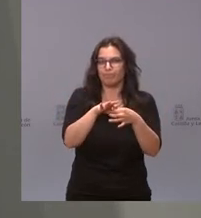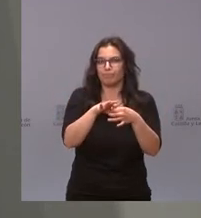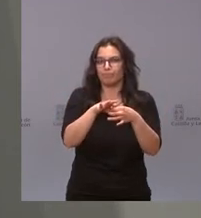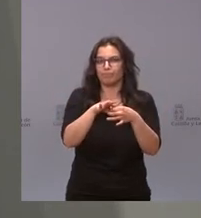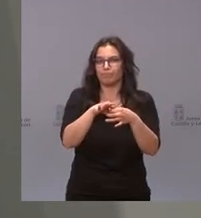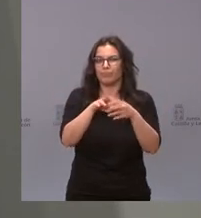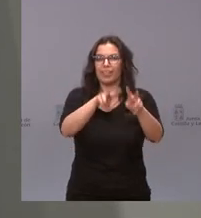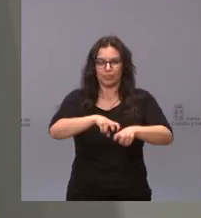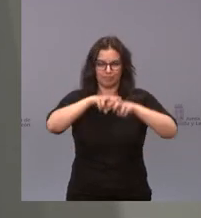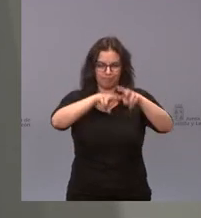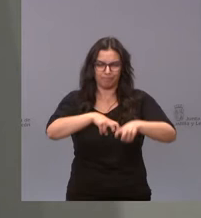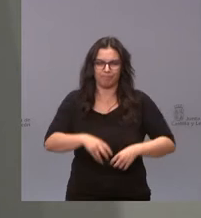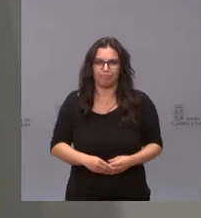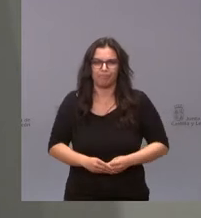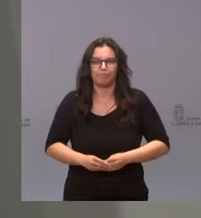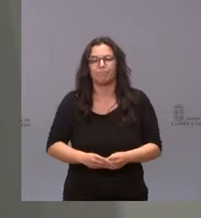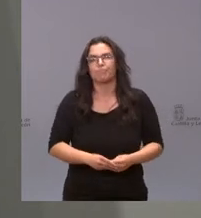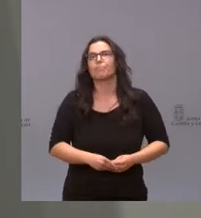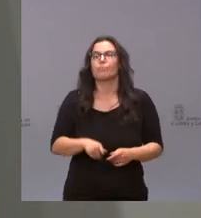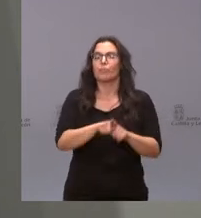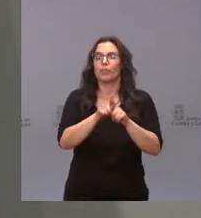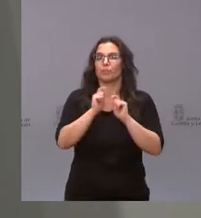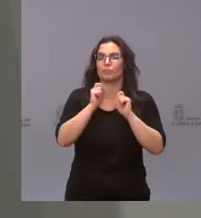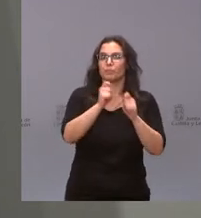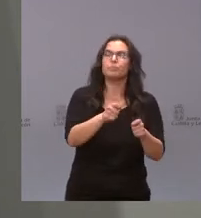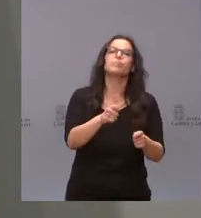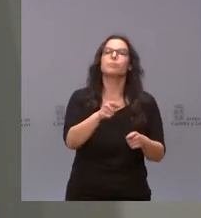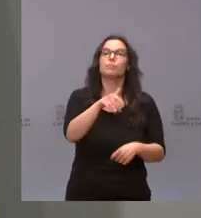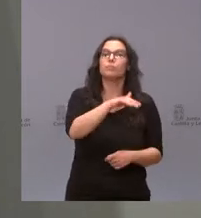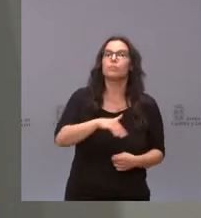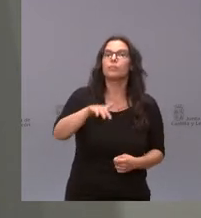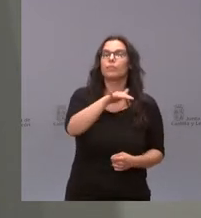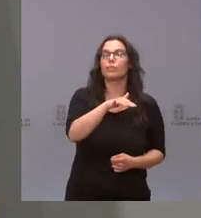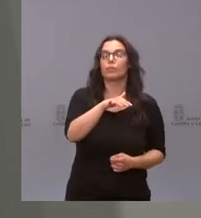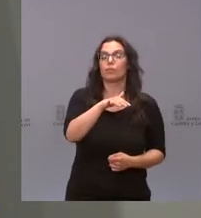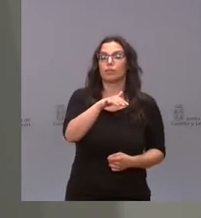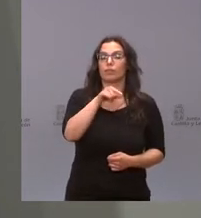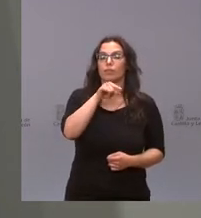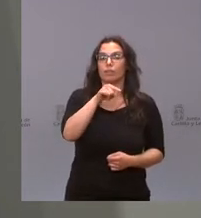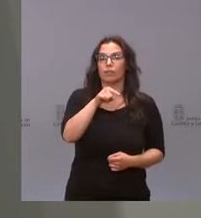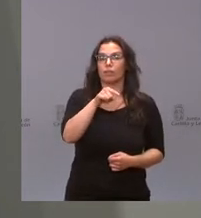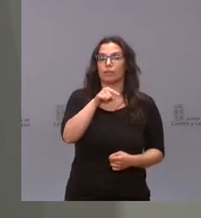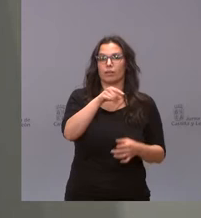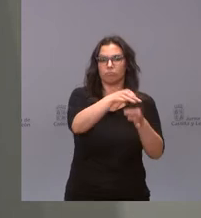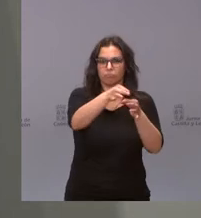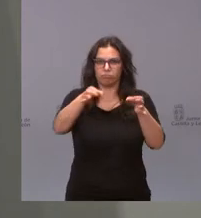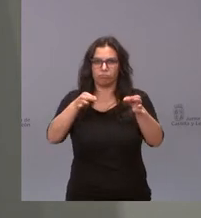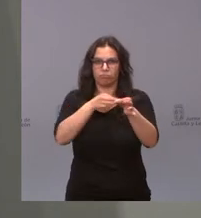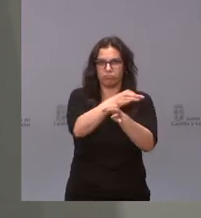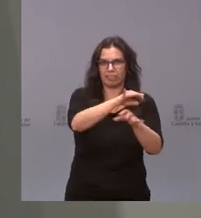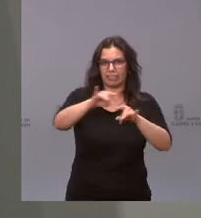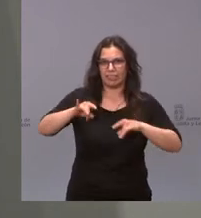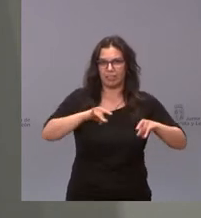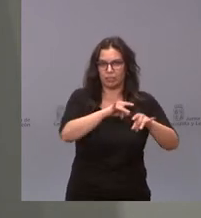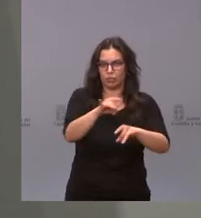esta declaración de Bien de Interés Cultural en la Cuenca incluyendo un gran número de enclaves dispersos por su territorio.